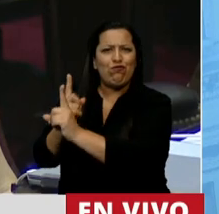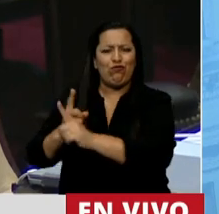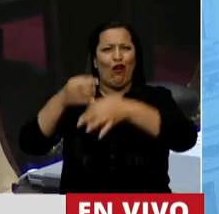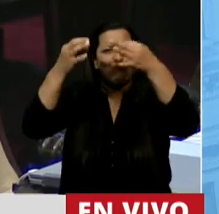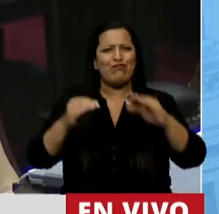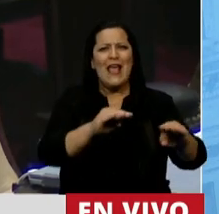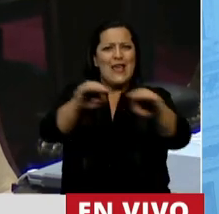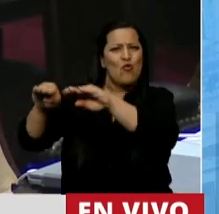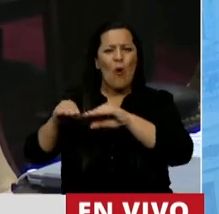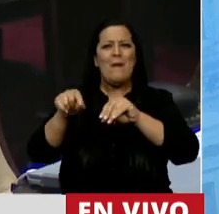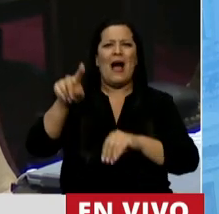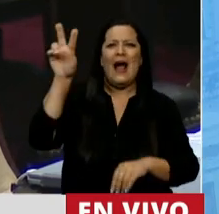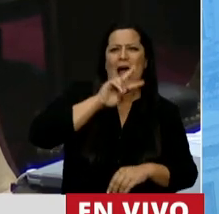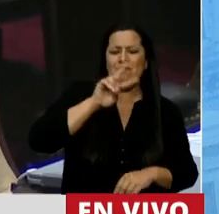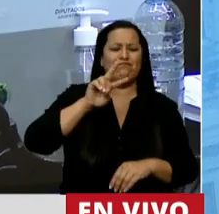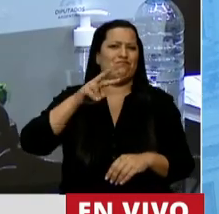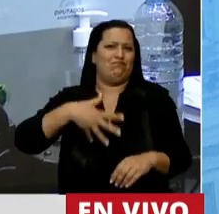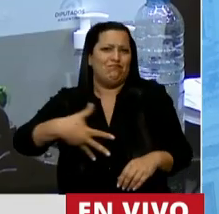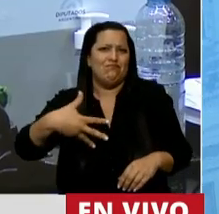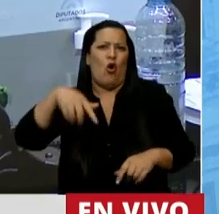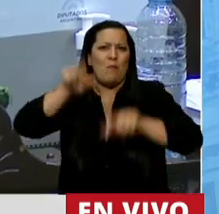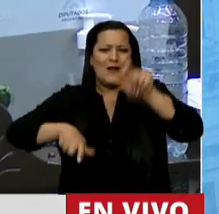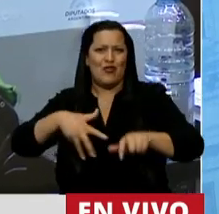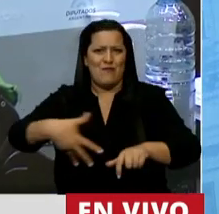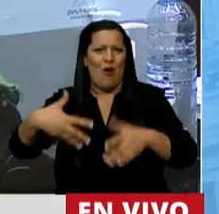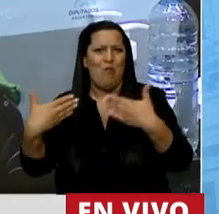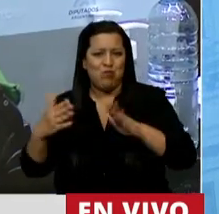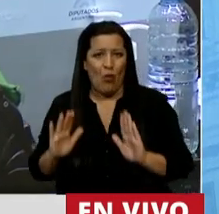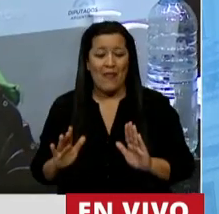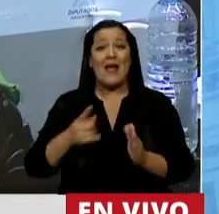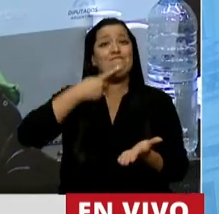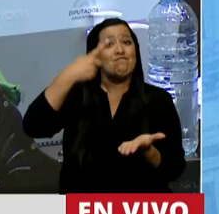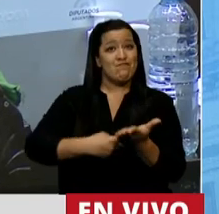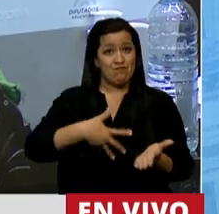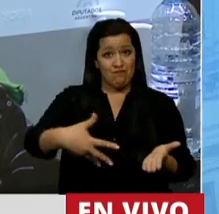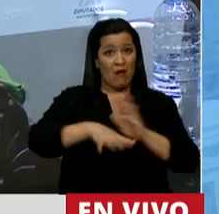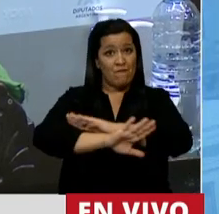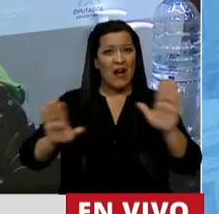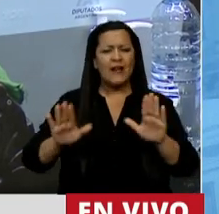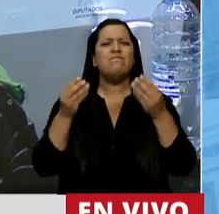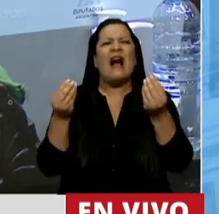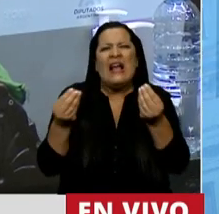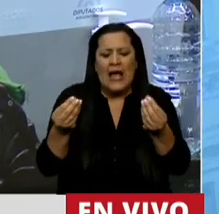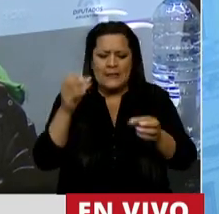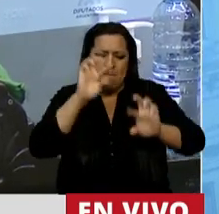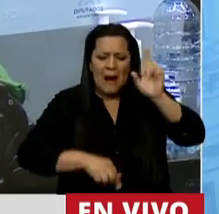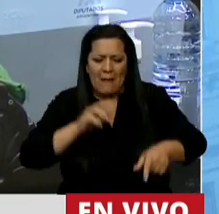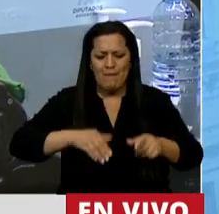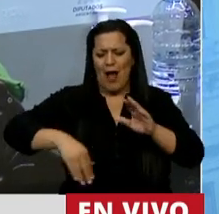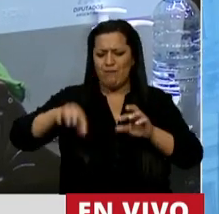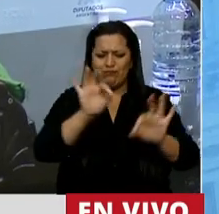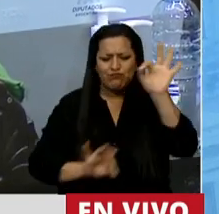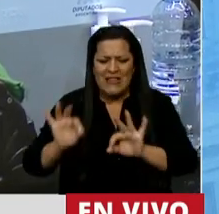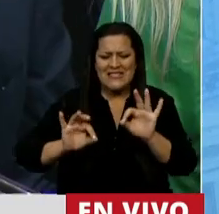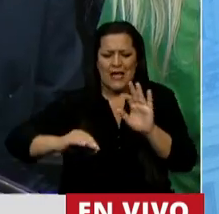gestantes. La legalización de la interrupción voluntaria del embarazo significa diseñar, implementar,